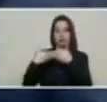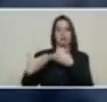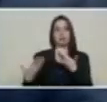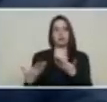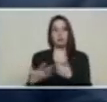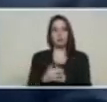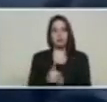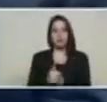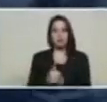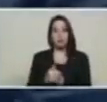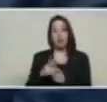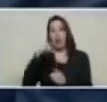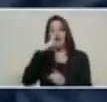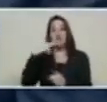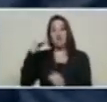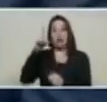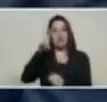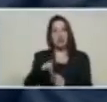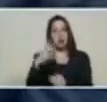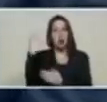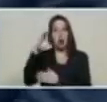de Francia y de Colombia.